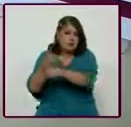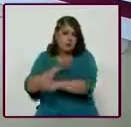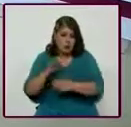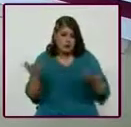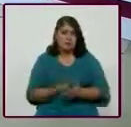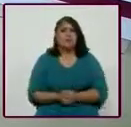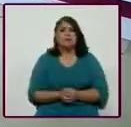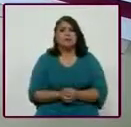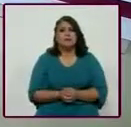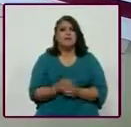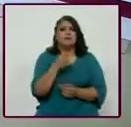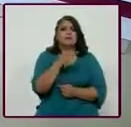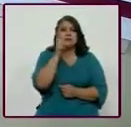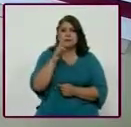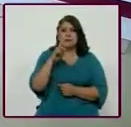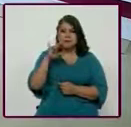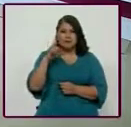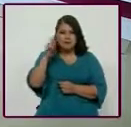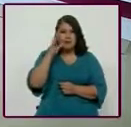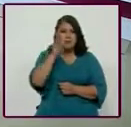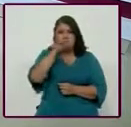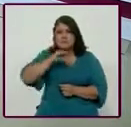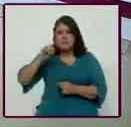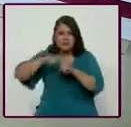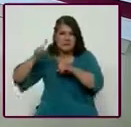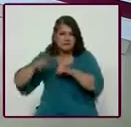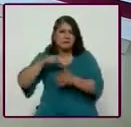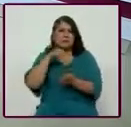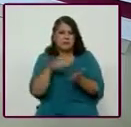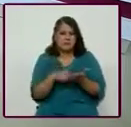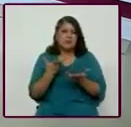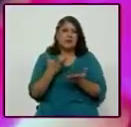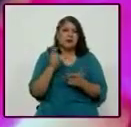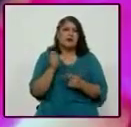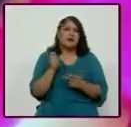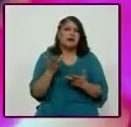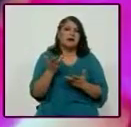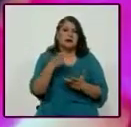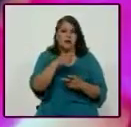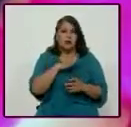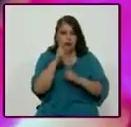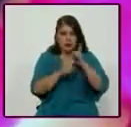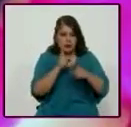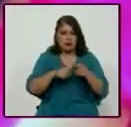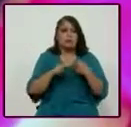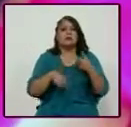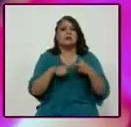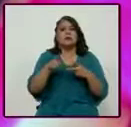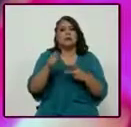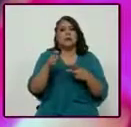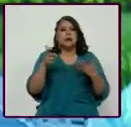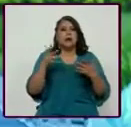ver, Daniel, has estado en varios lugares, ahora sí que has estado como deportista, has estado también en lo que corresponde a la